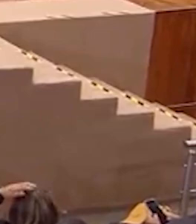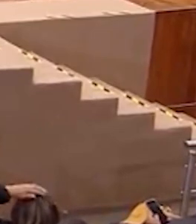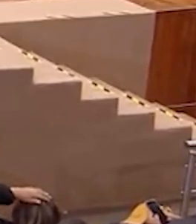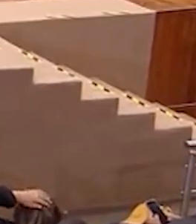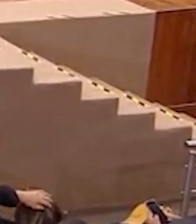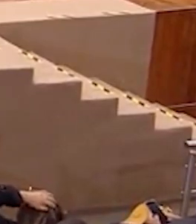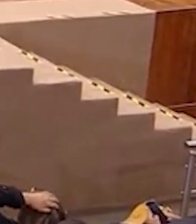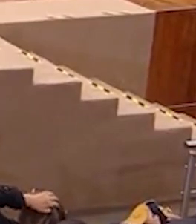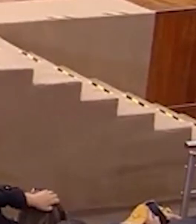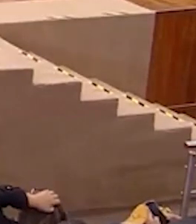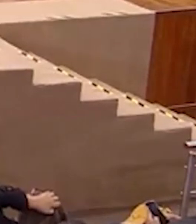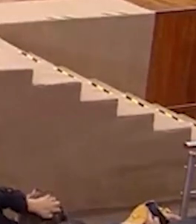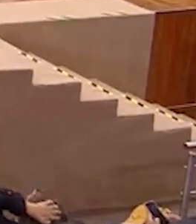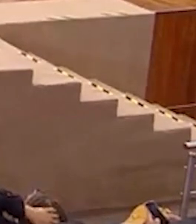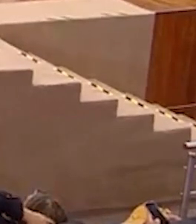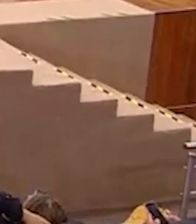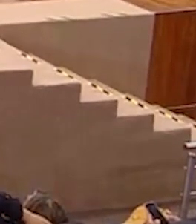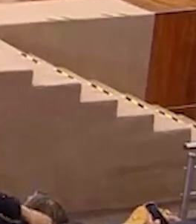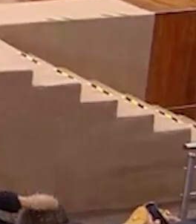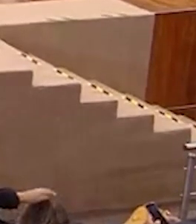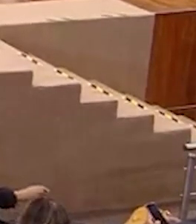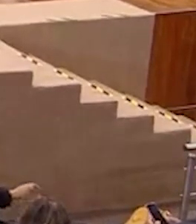migratorio ordenado